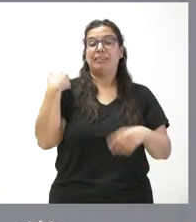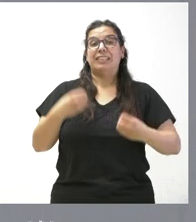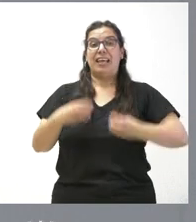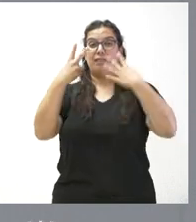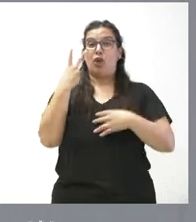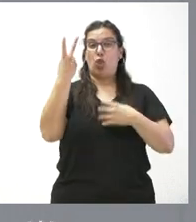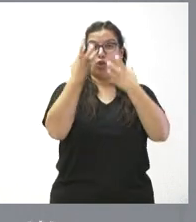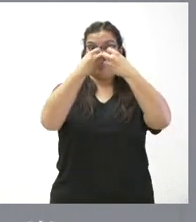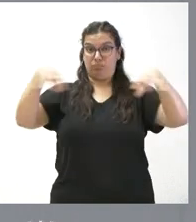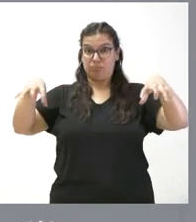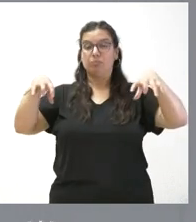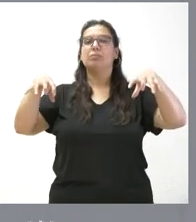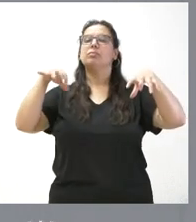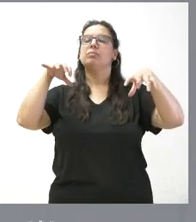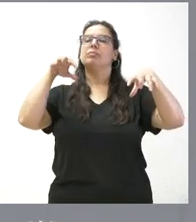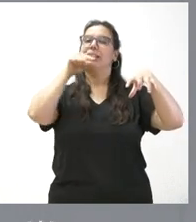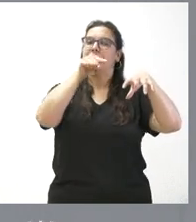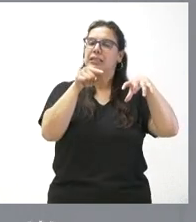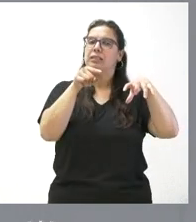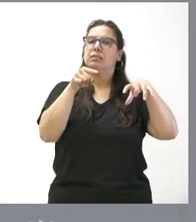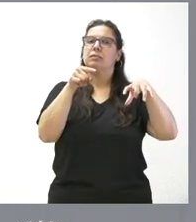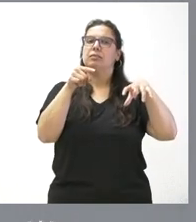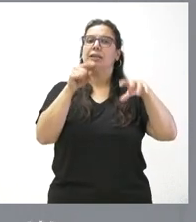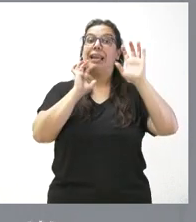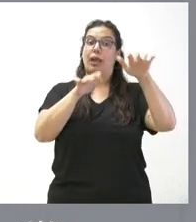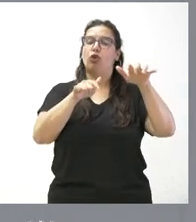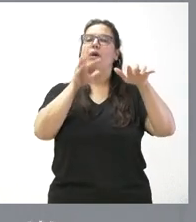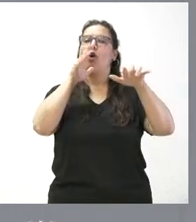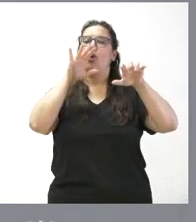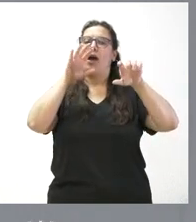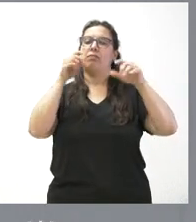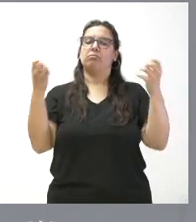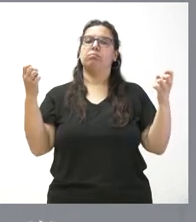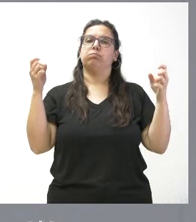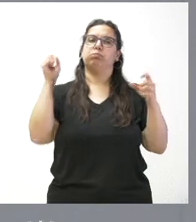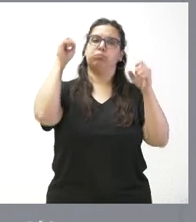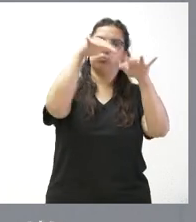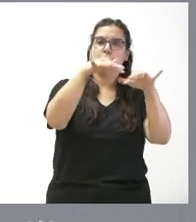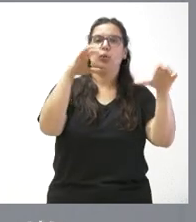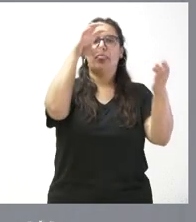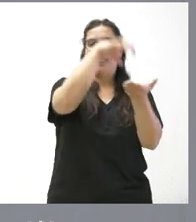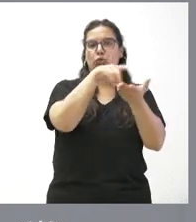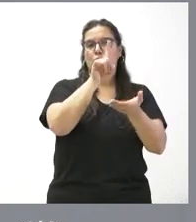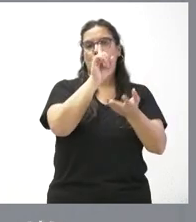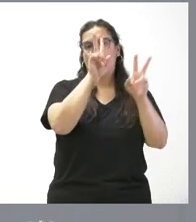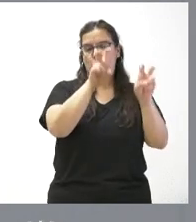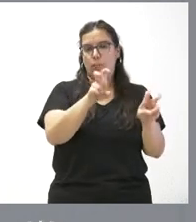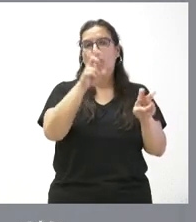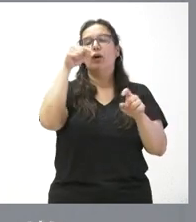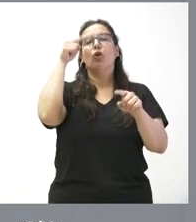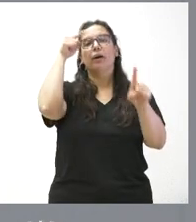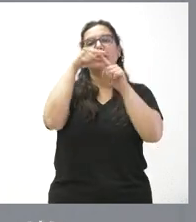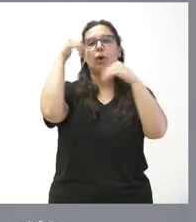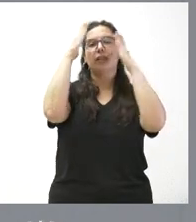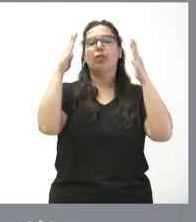diferenciados. Estamos hablando, en este caso, de León. Se avanza hacia el sistema de atención a la dependencia 5.0 y